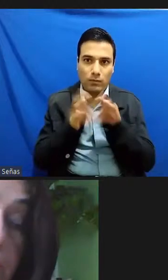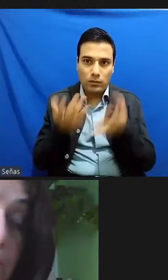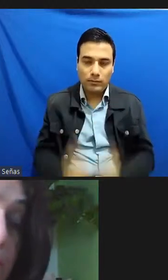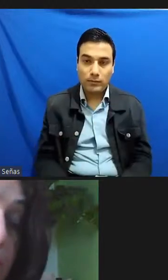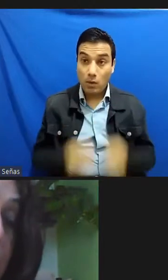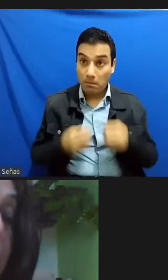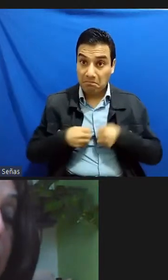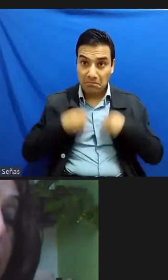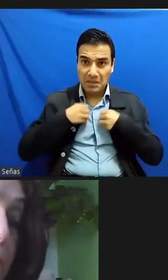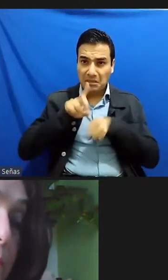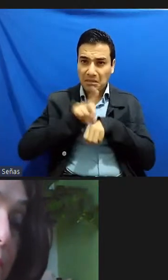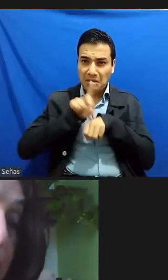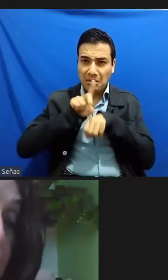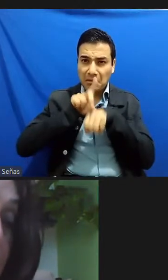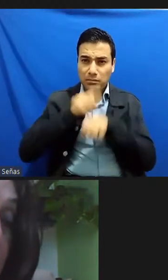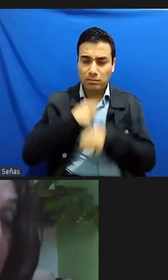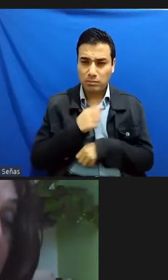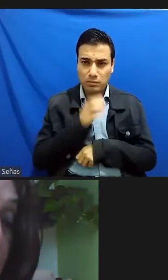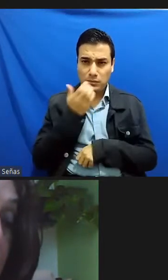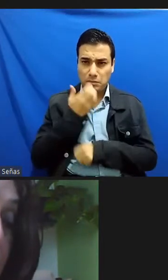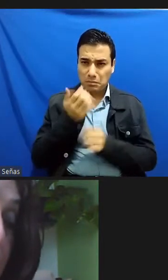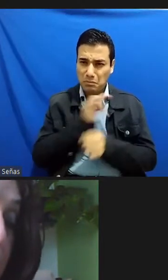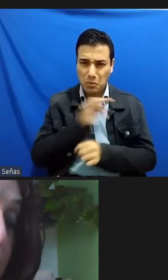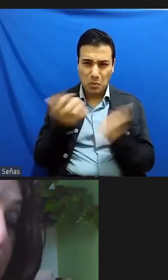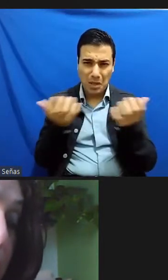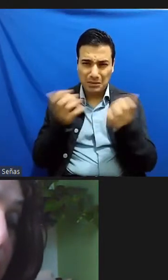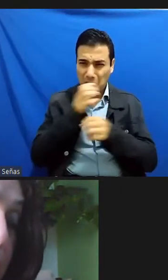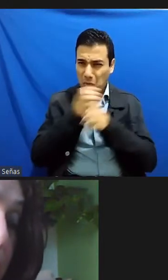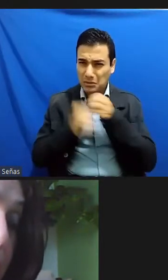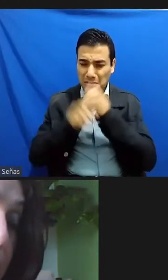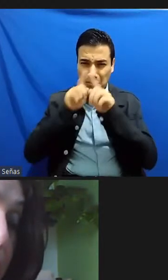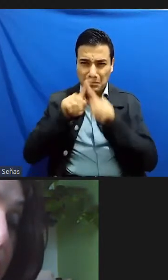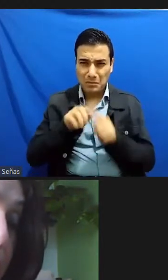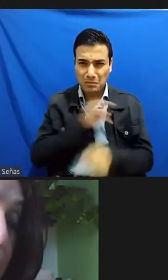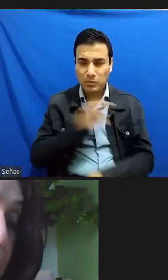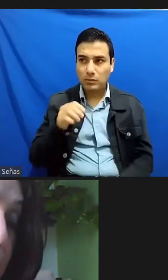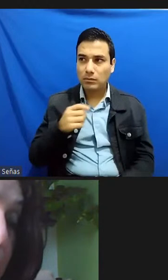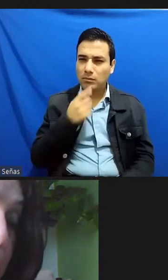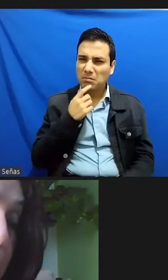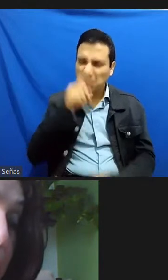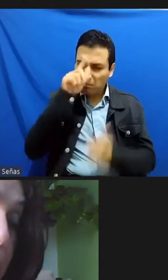no pueda hacer incluso podría tocar piano la